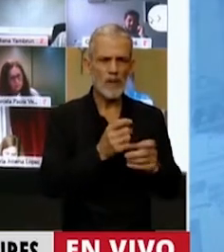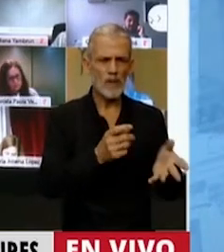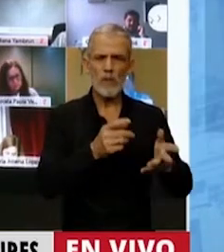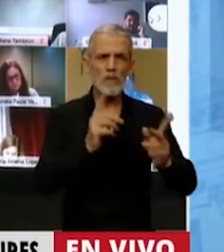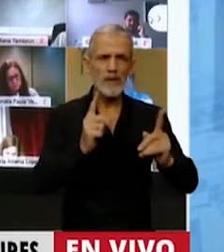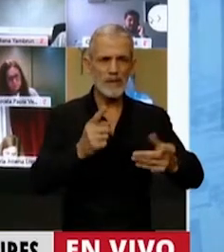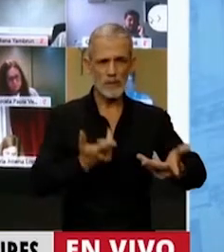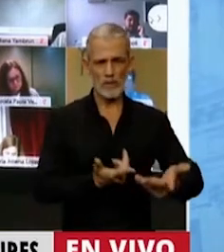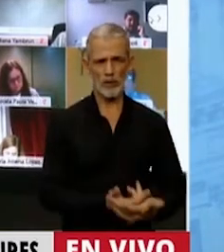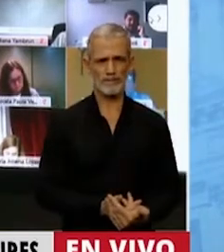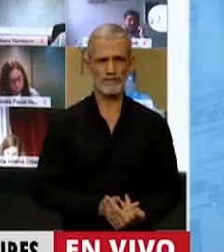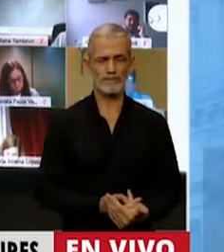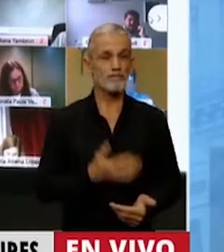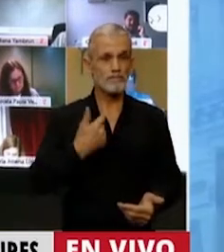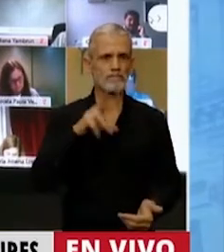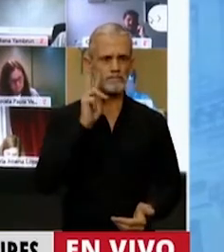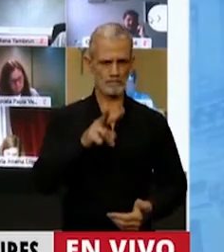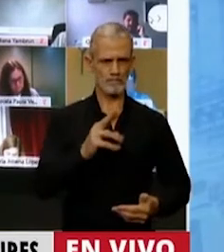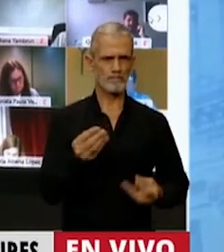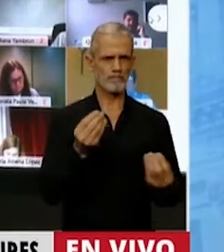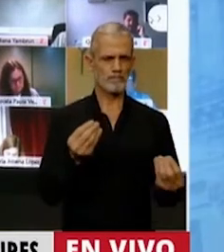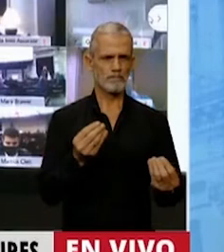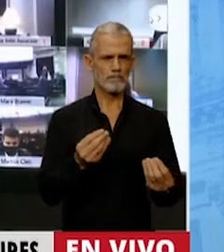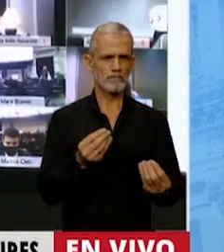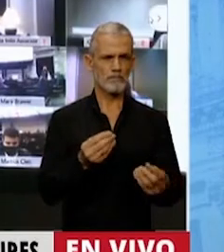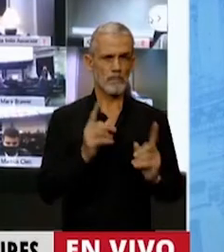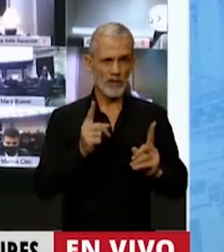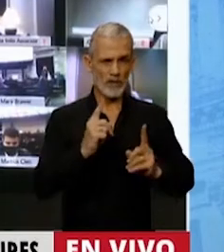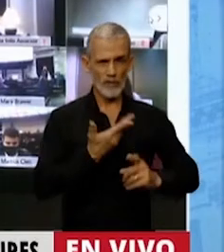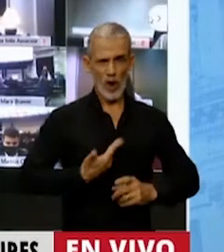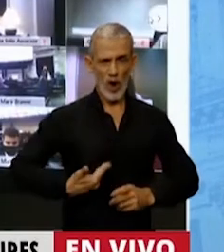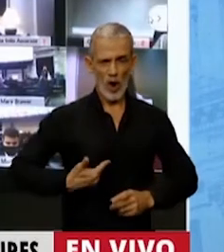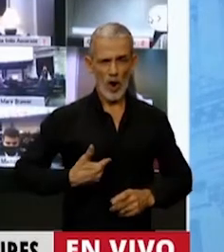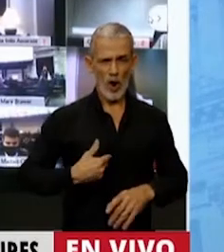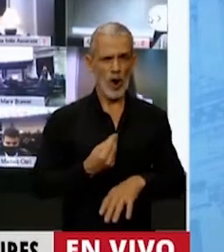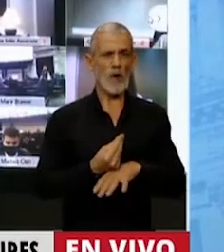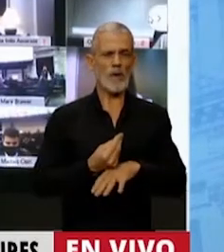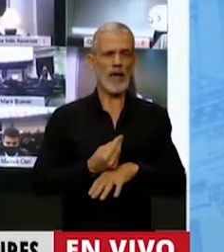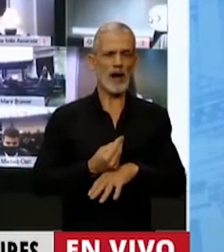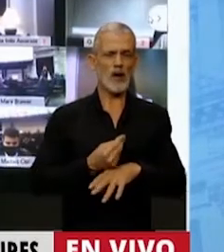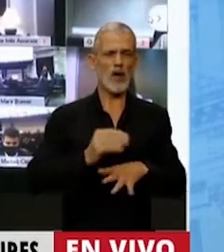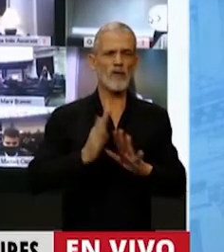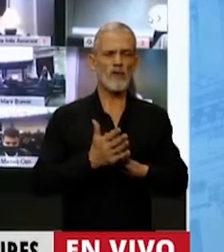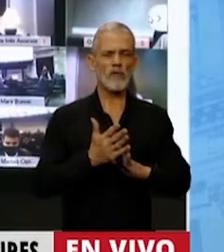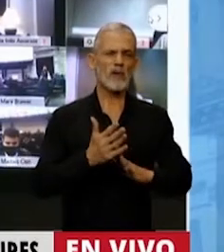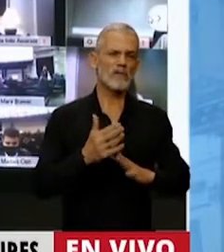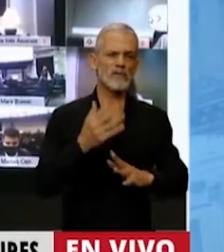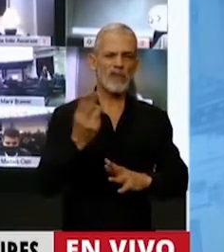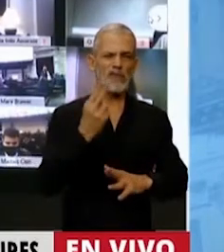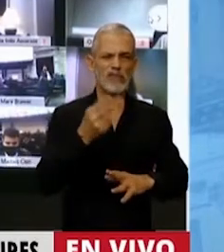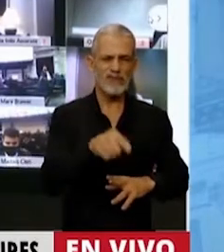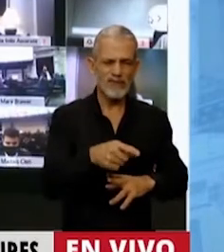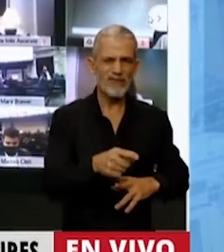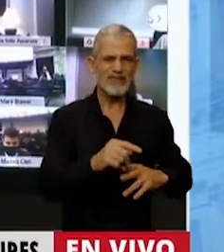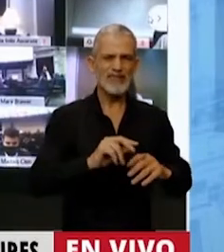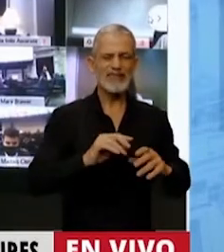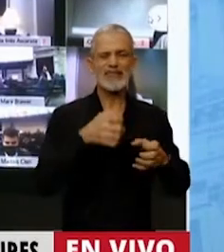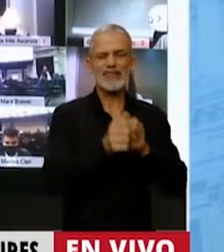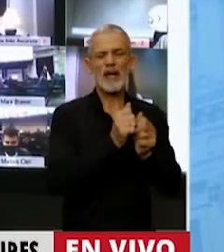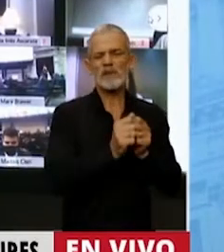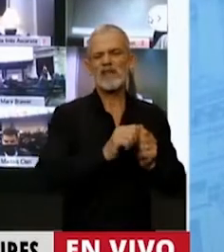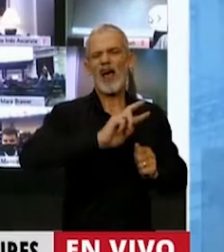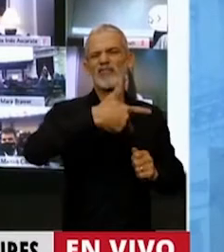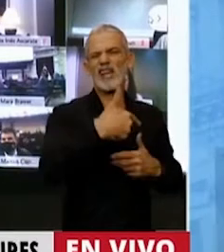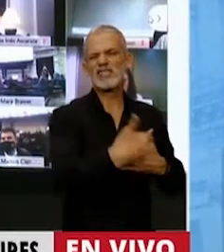mismos. Vemos que siguen gobernando con la precarización laboral y la tercerización,